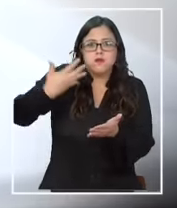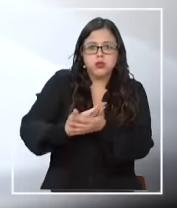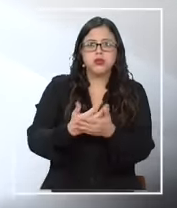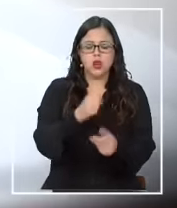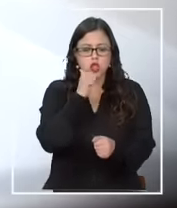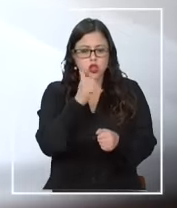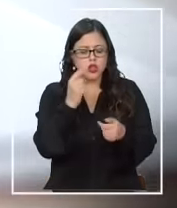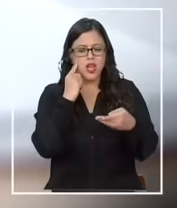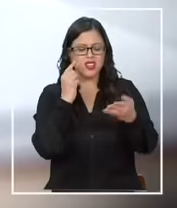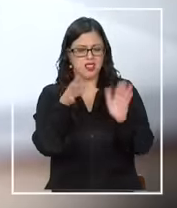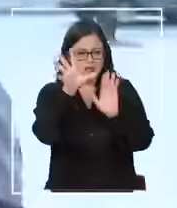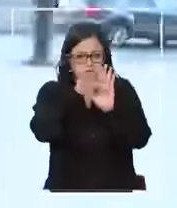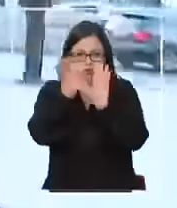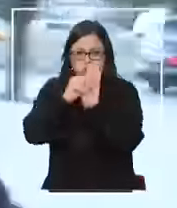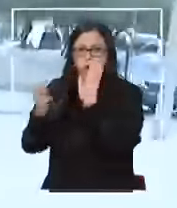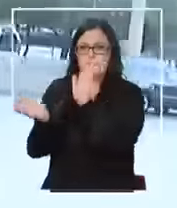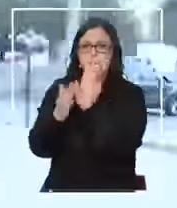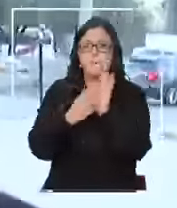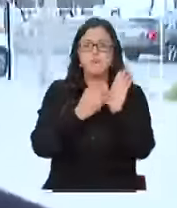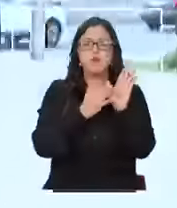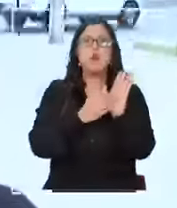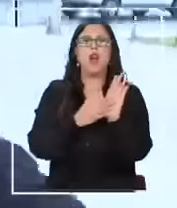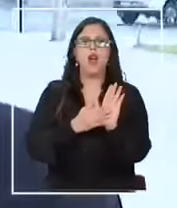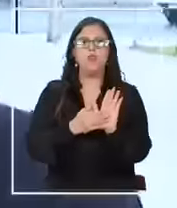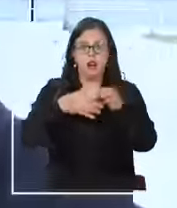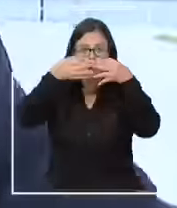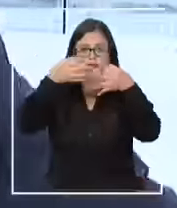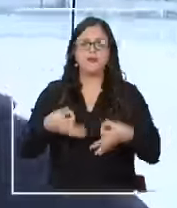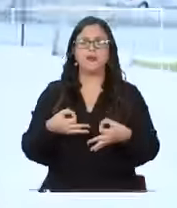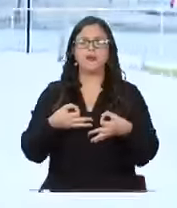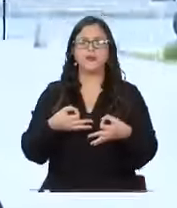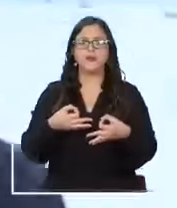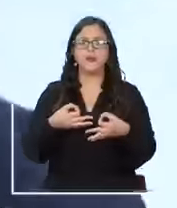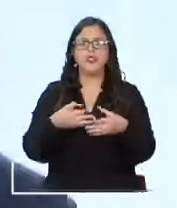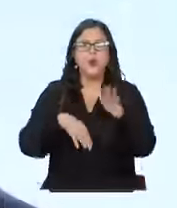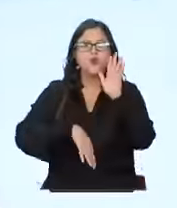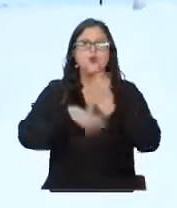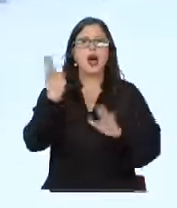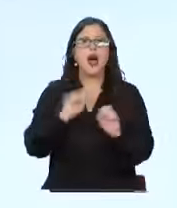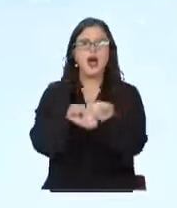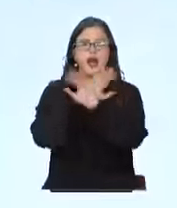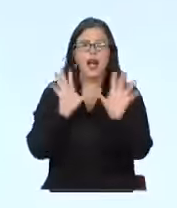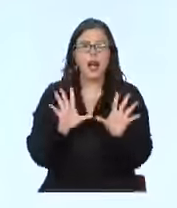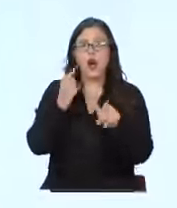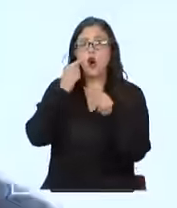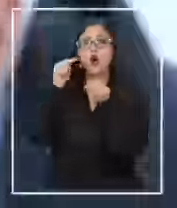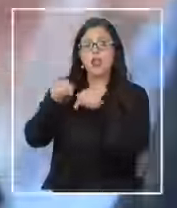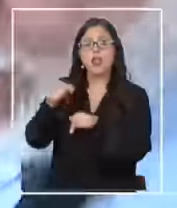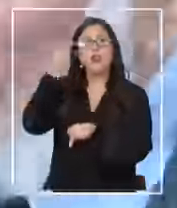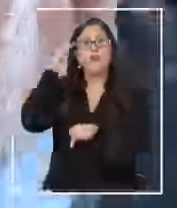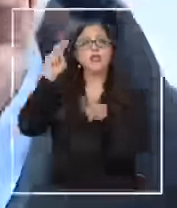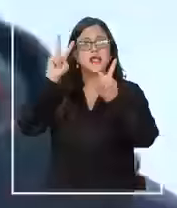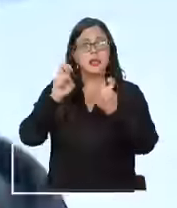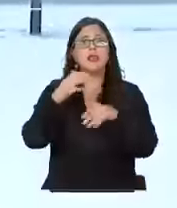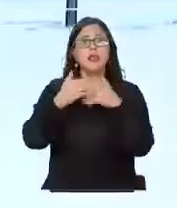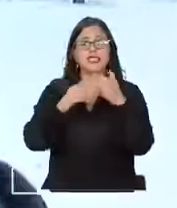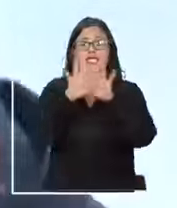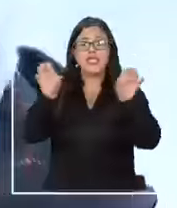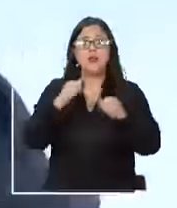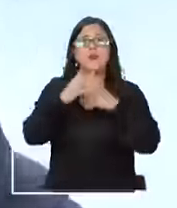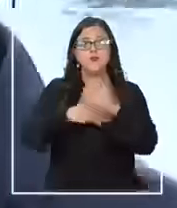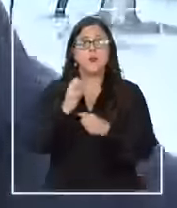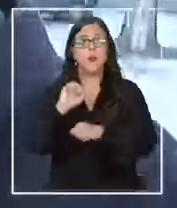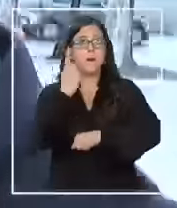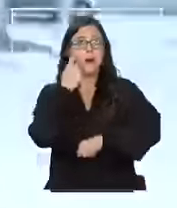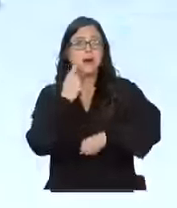antecedentes que este jueves fueron reafirmados ahora con máximo detalle. Aquí empieza el sistema funcional. Primera y esperada